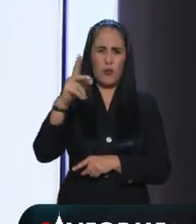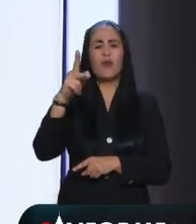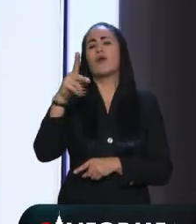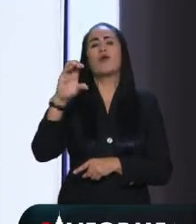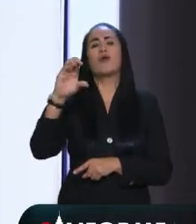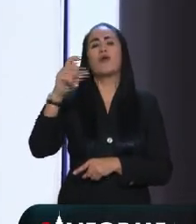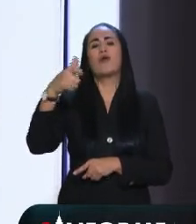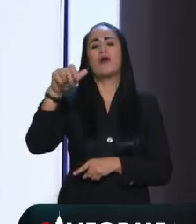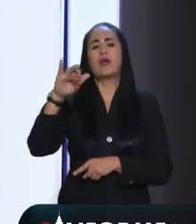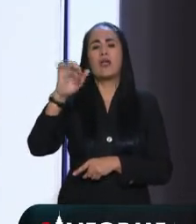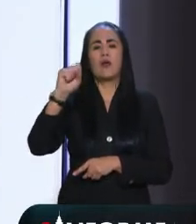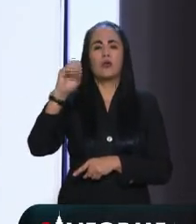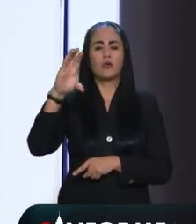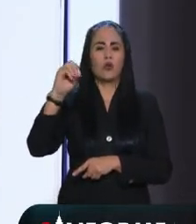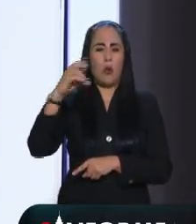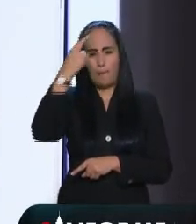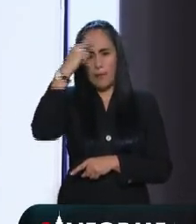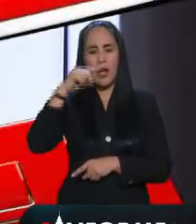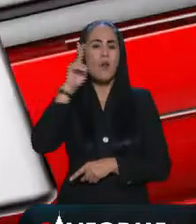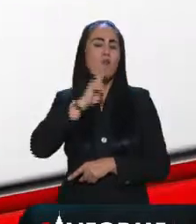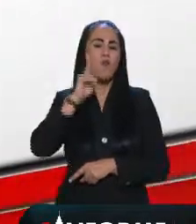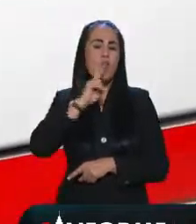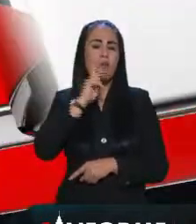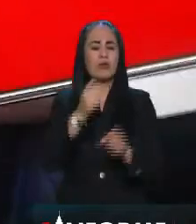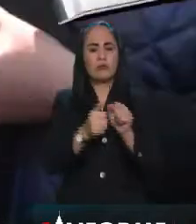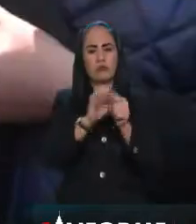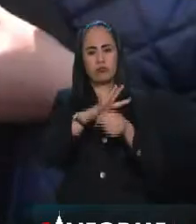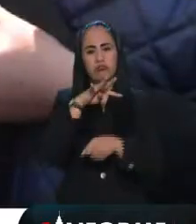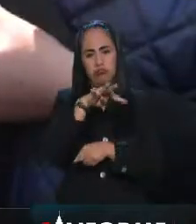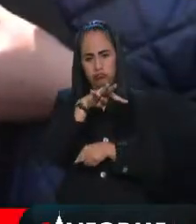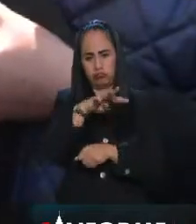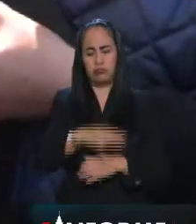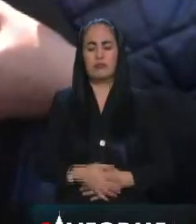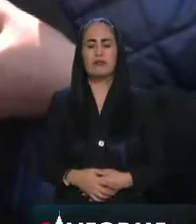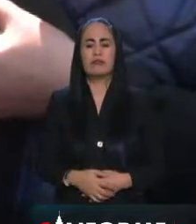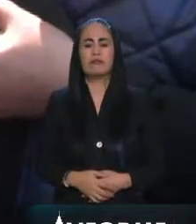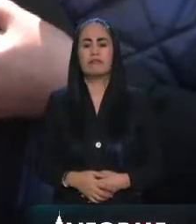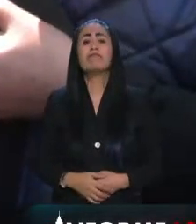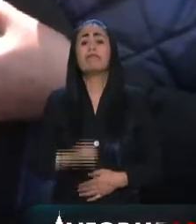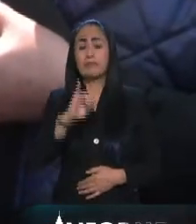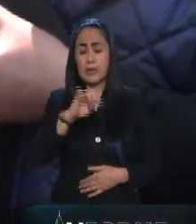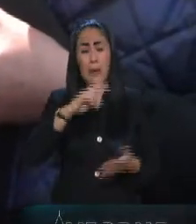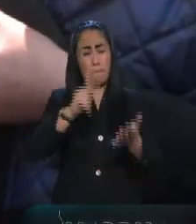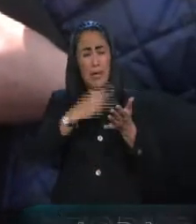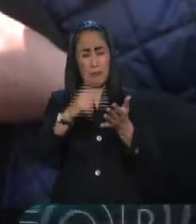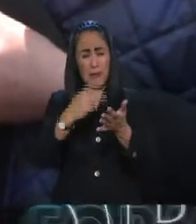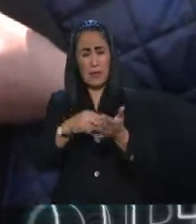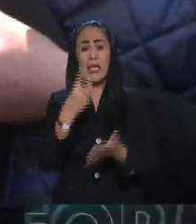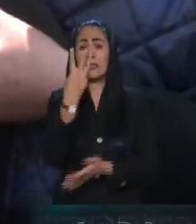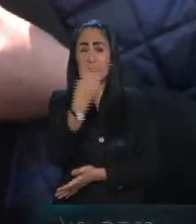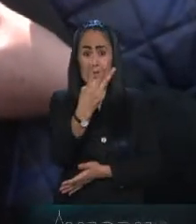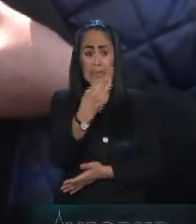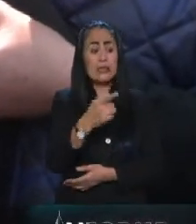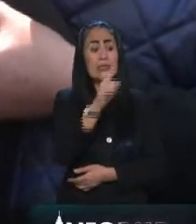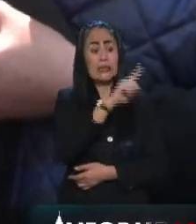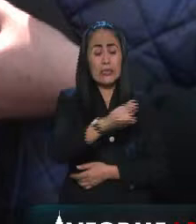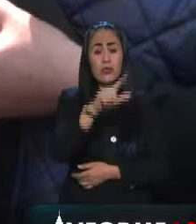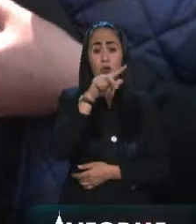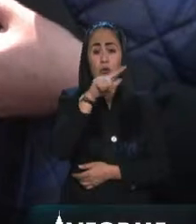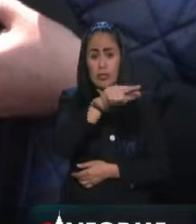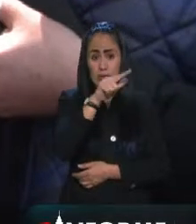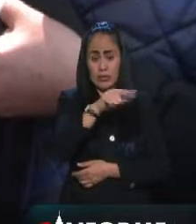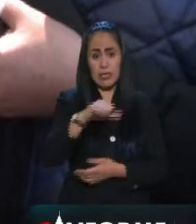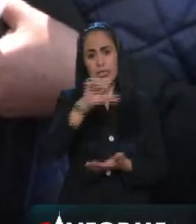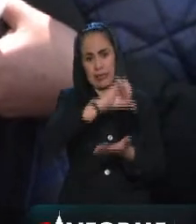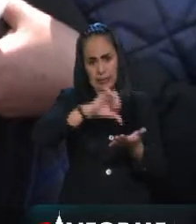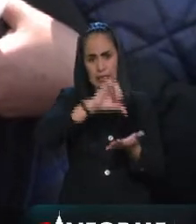a las pruebas COVID-19. Es que estamos ampliando tres veces el número de pruebas de los 117 centros de salud.